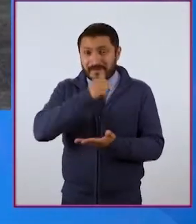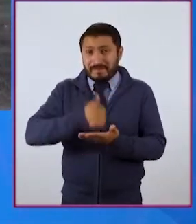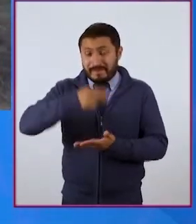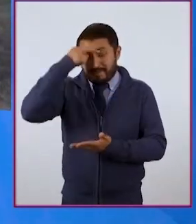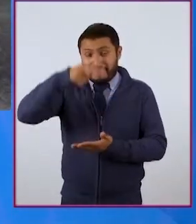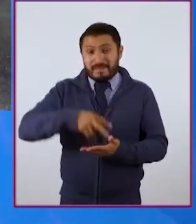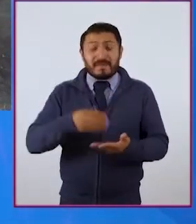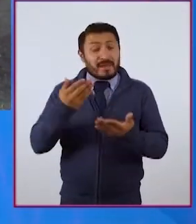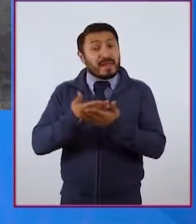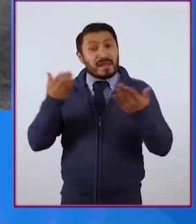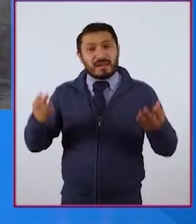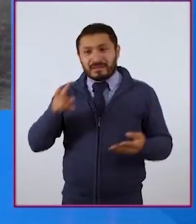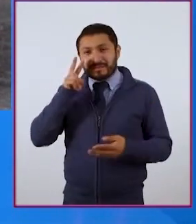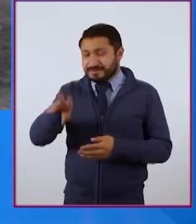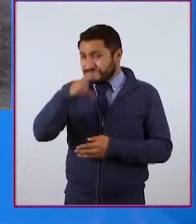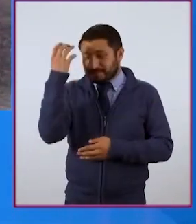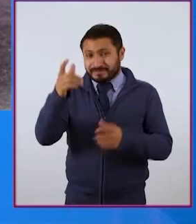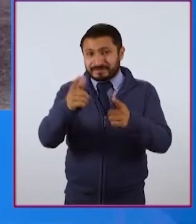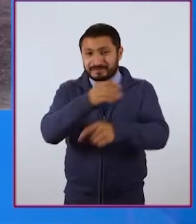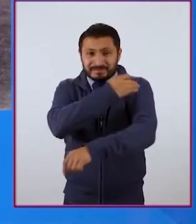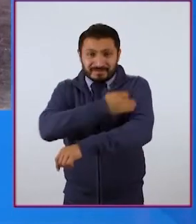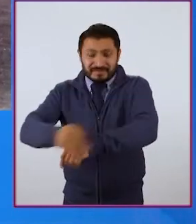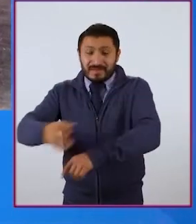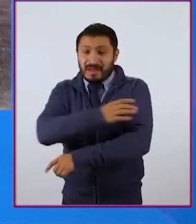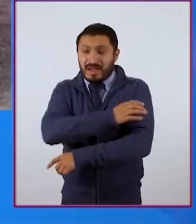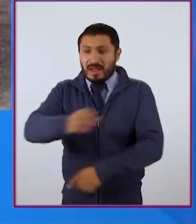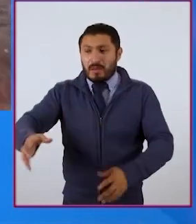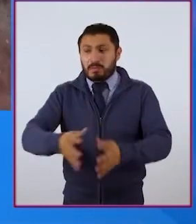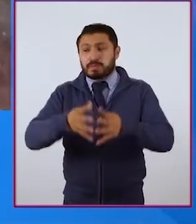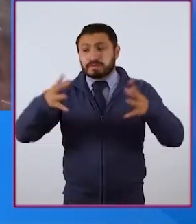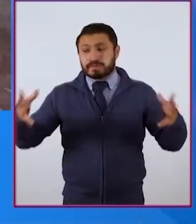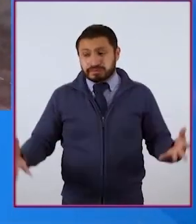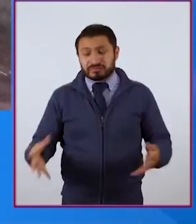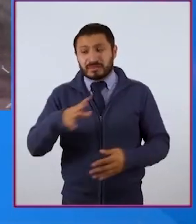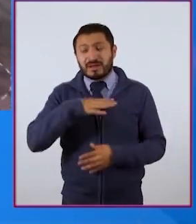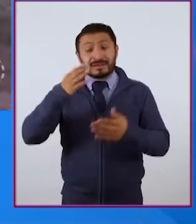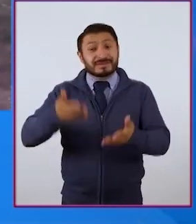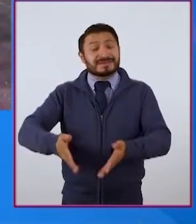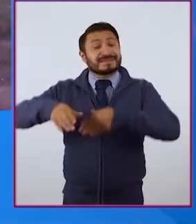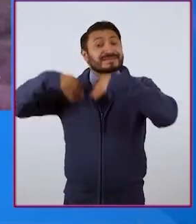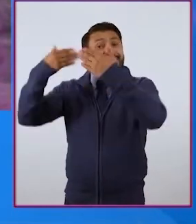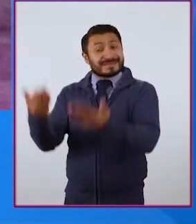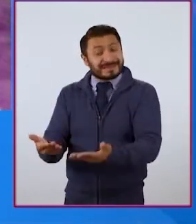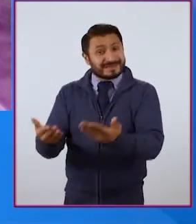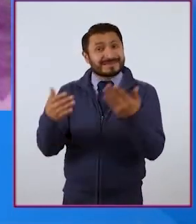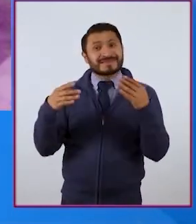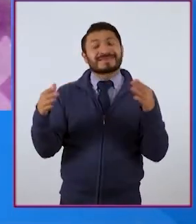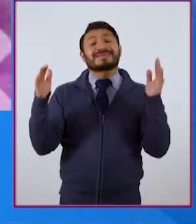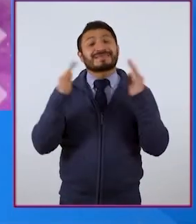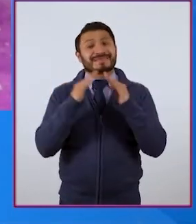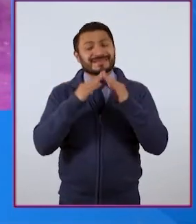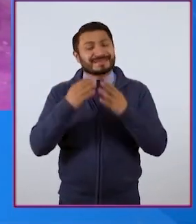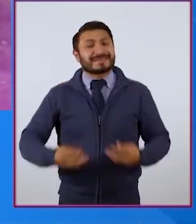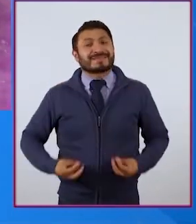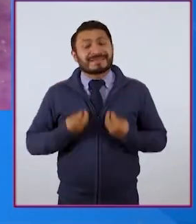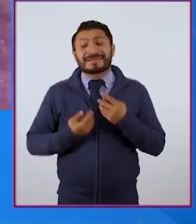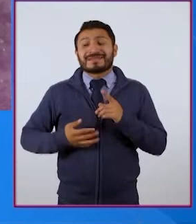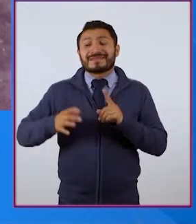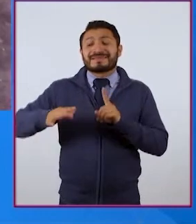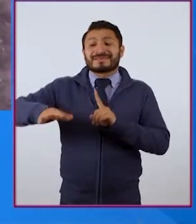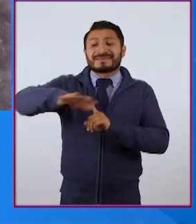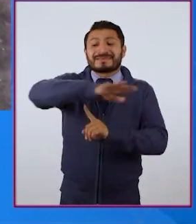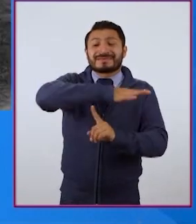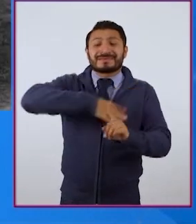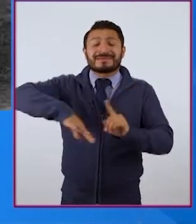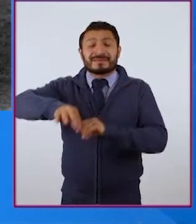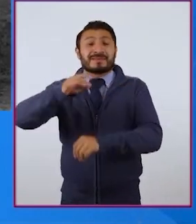mira este retrato de una familia grande del campo que tiene de fondo la casa en la que viven, rodeada por